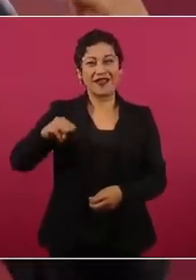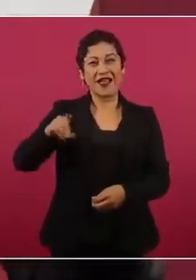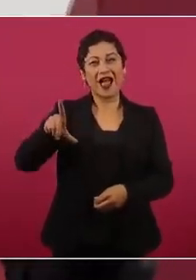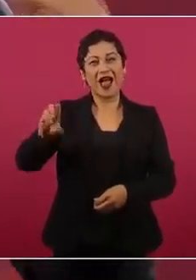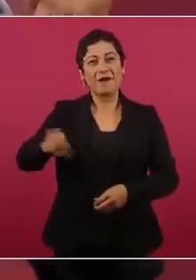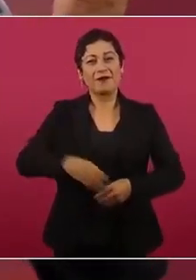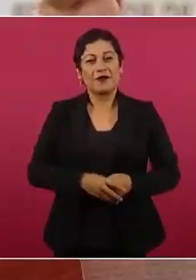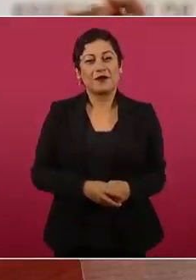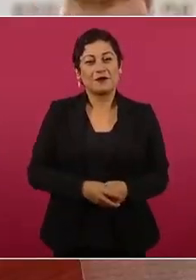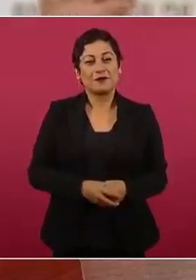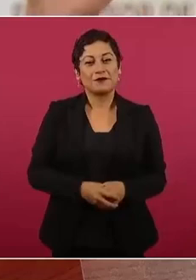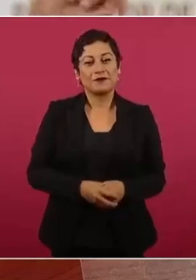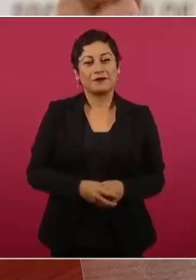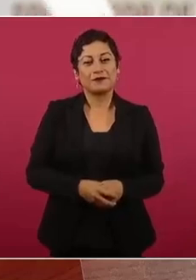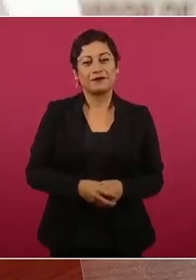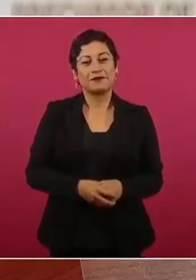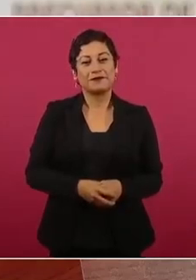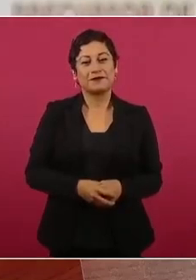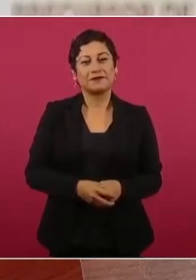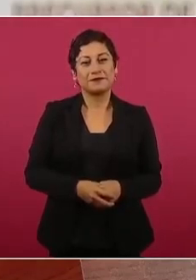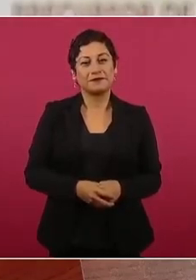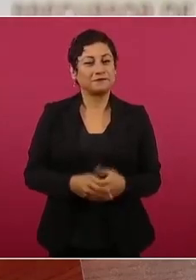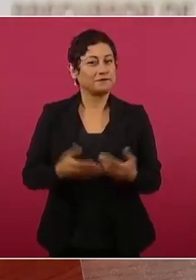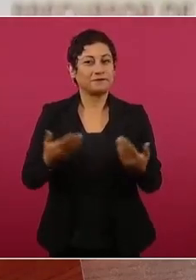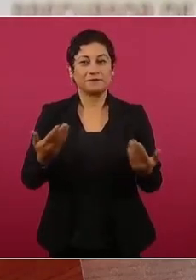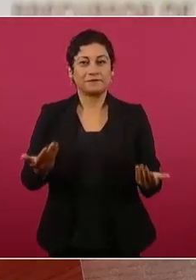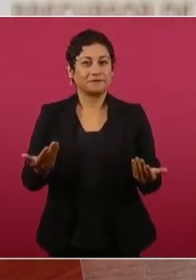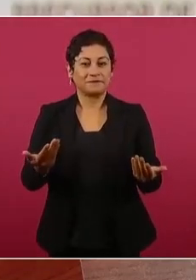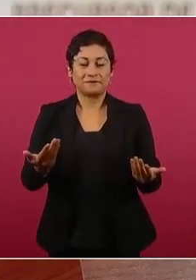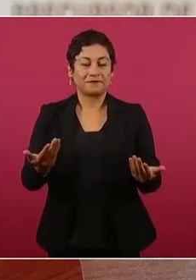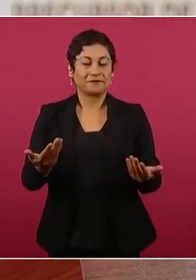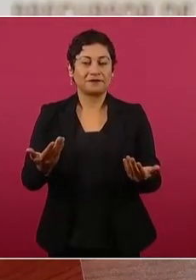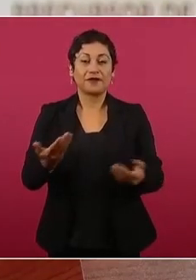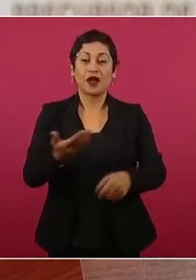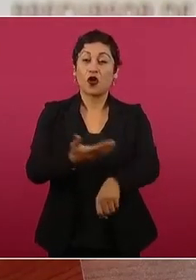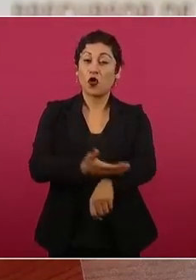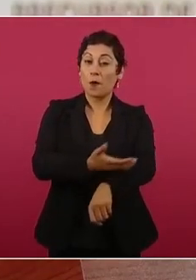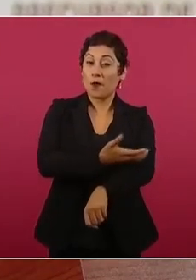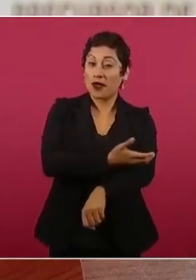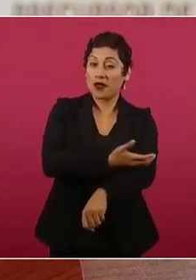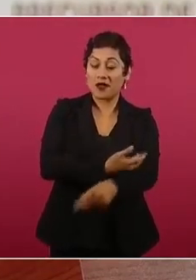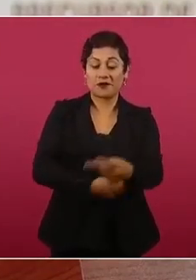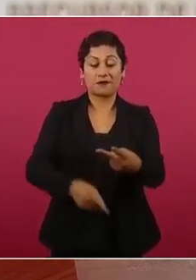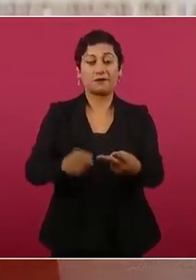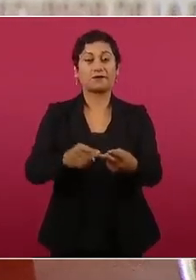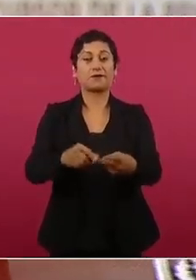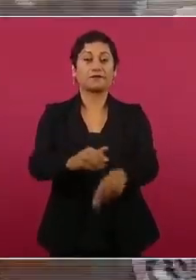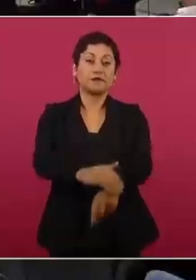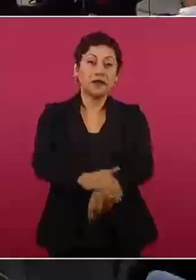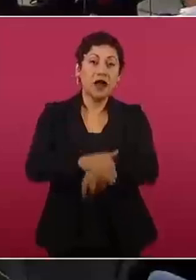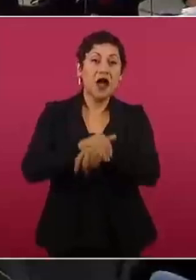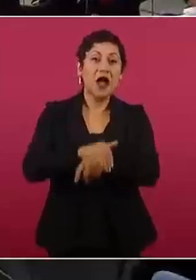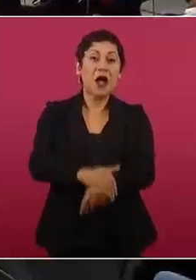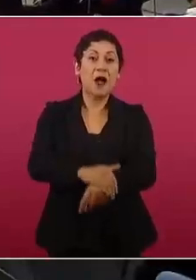Ni compañero, ni amigo, jugamos canica juntos,